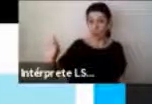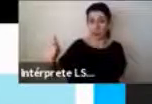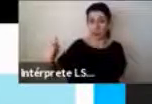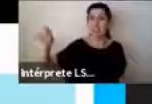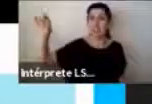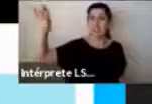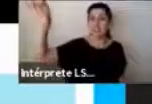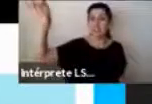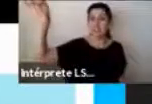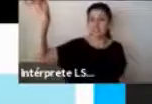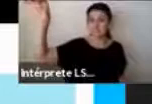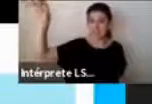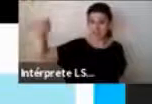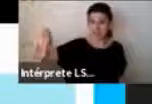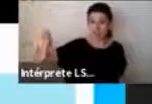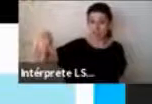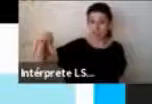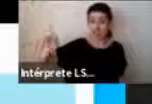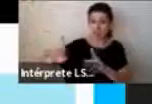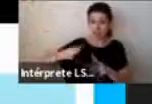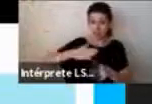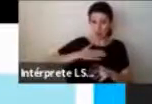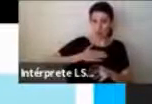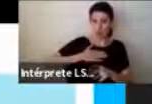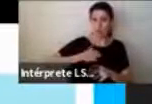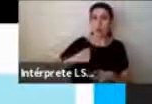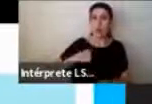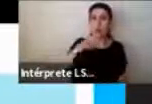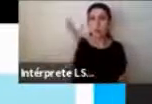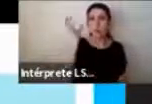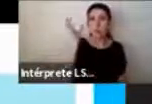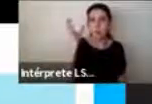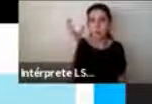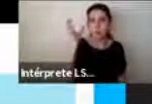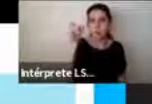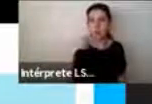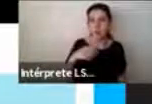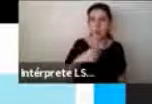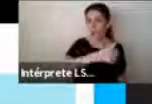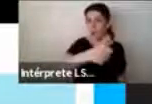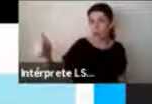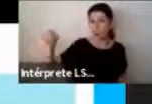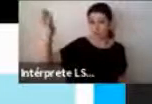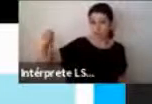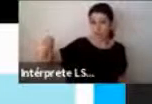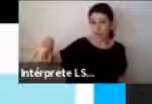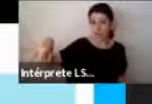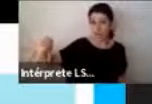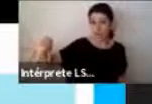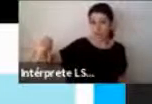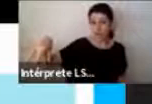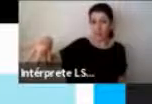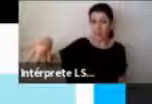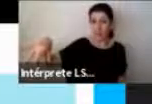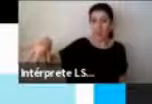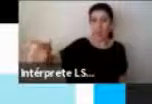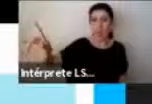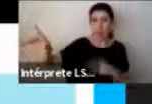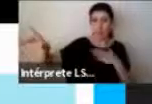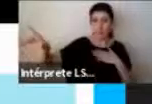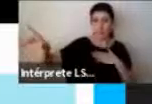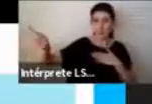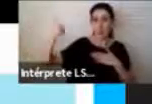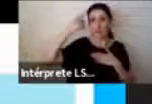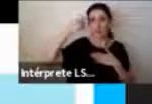supiéramos. o que nadie nos lo contara, ¿cierto? Entonces, desde ahí, la importancia de incluir estos cuentos era